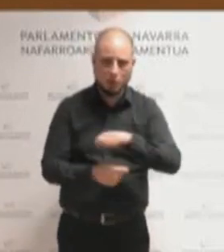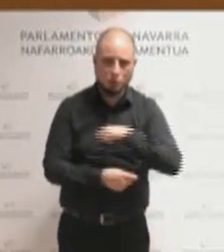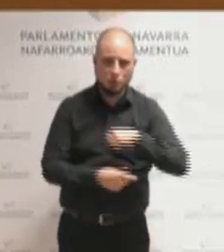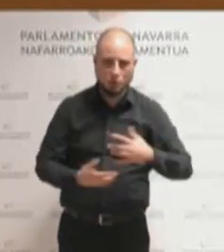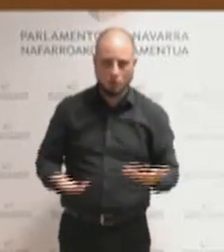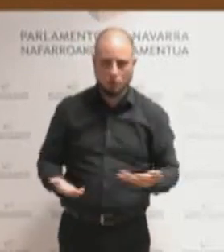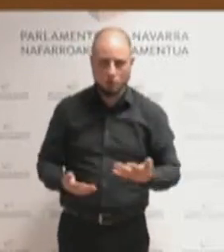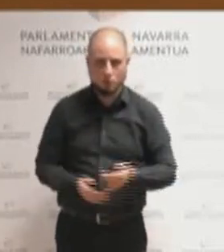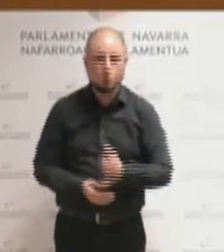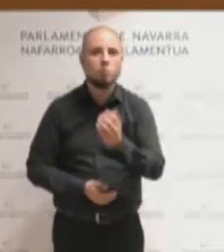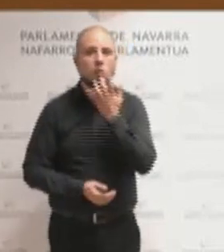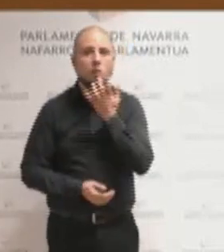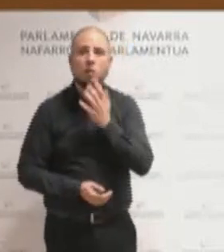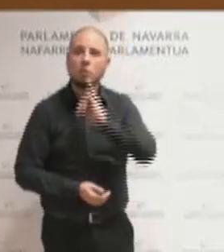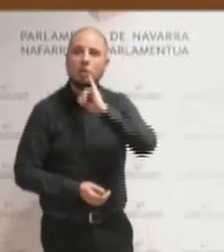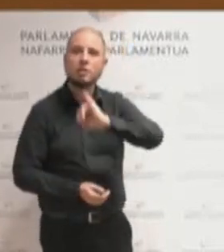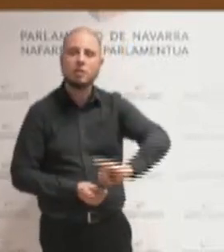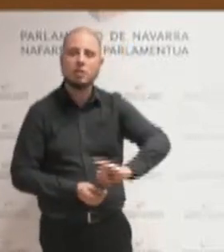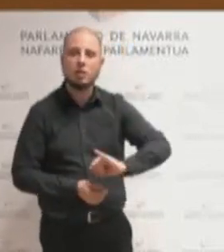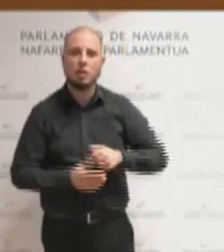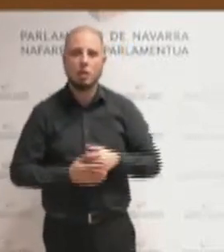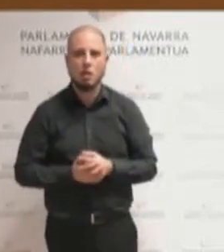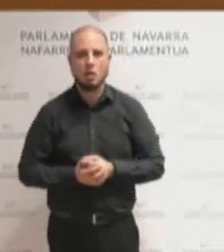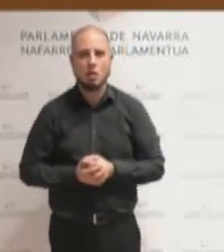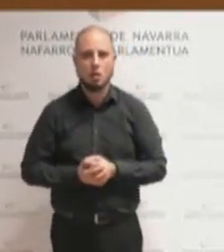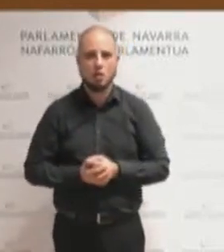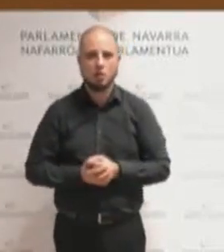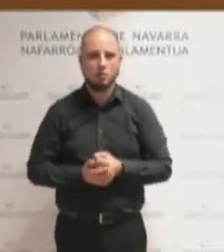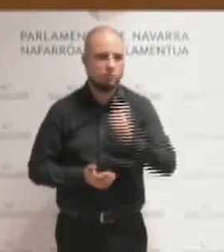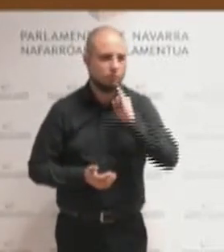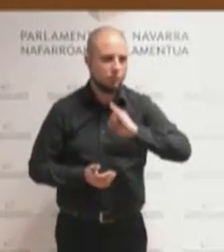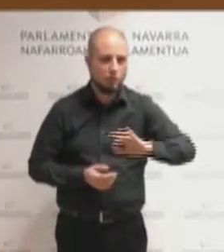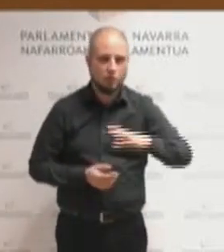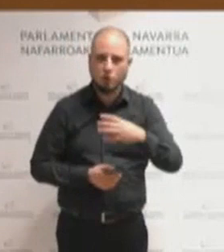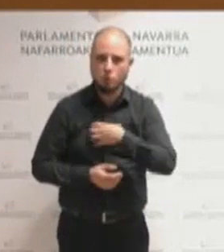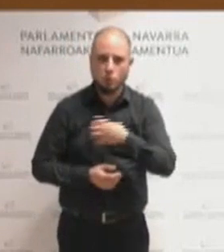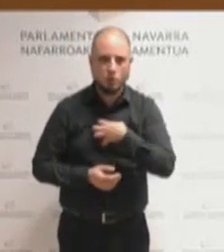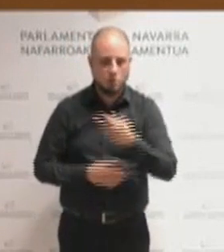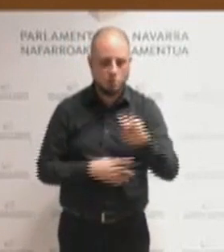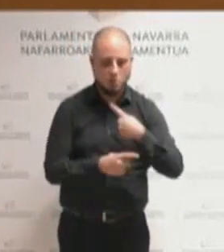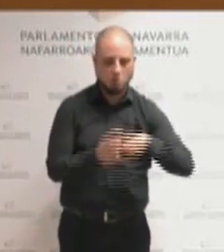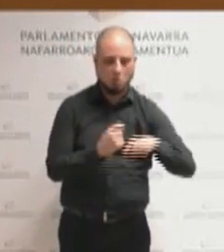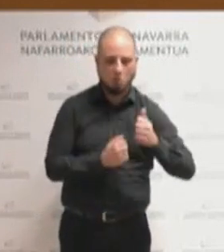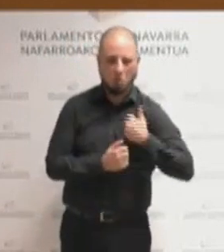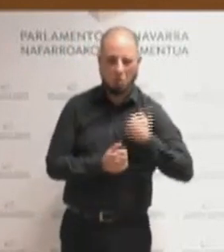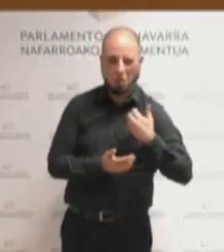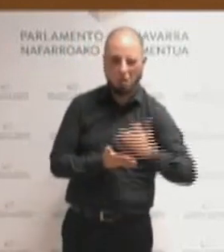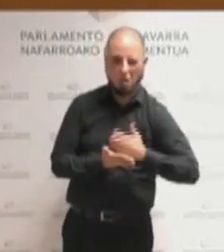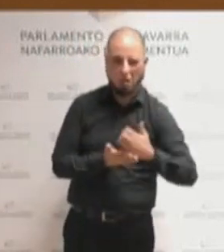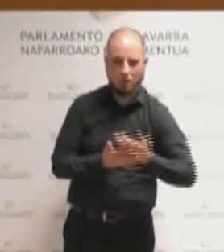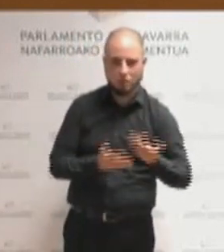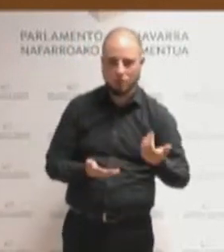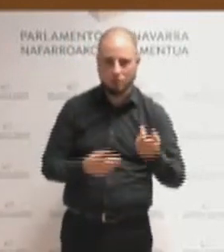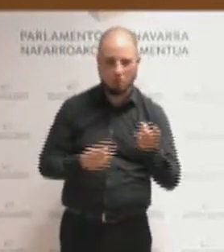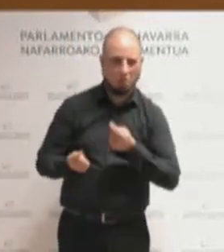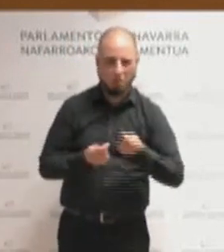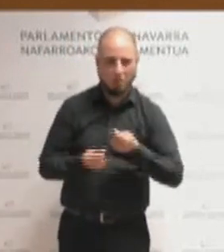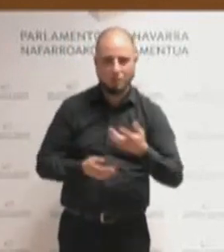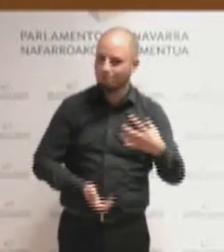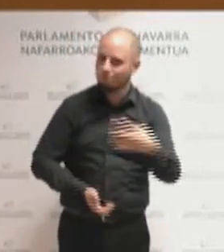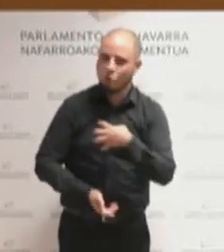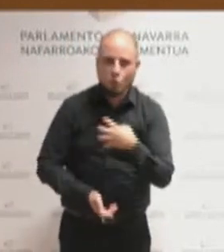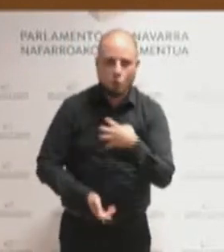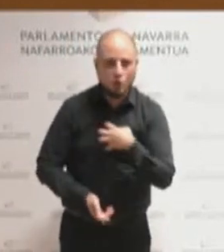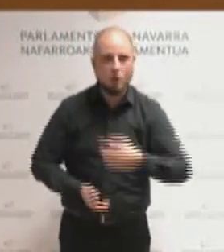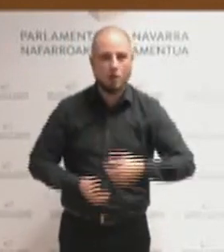nunca, en ningún caso, tendría que servir ni para especular ni para mercadear. Muchas veces ya les he